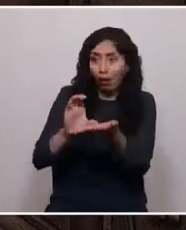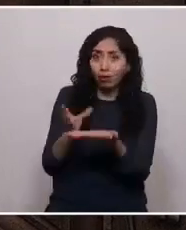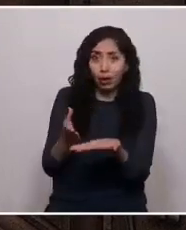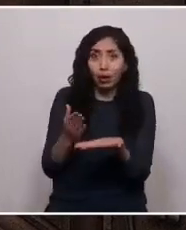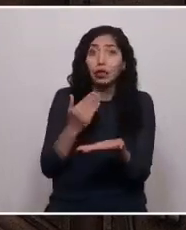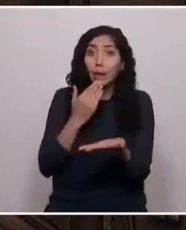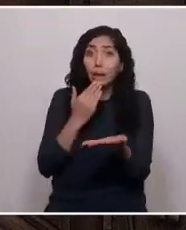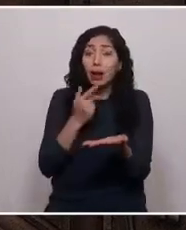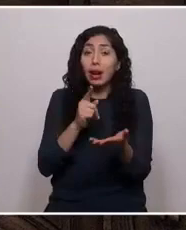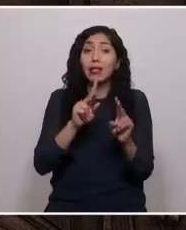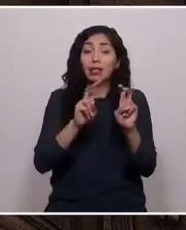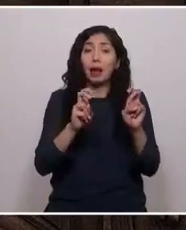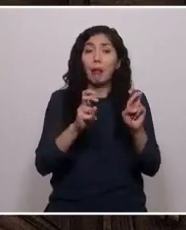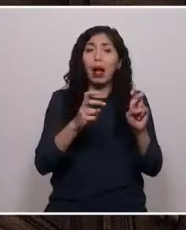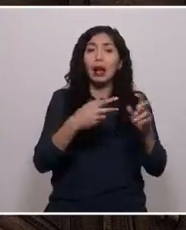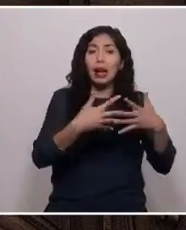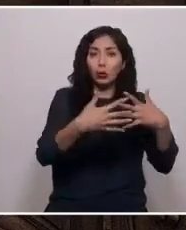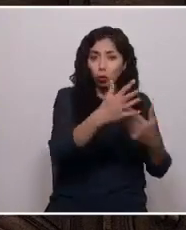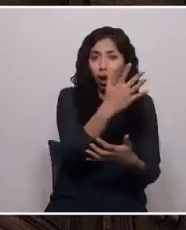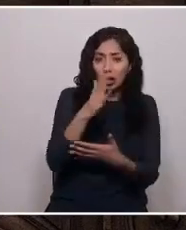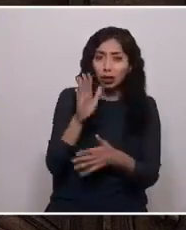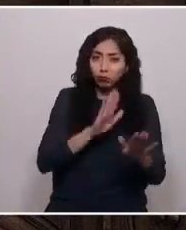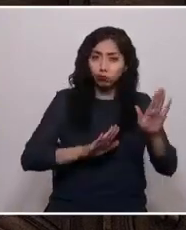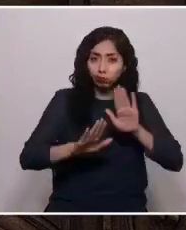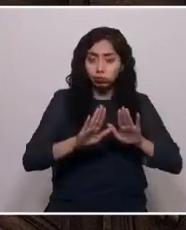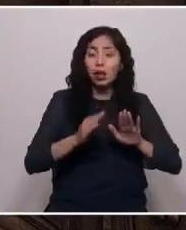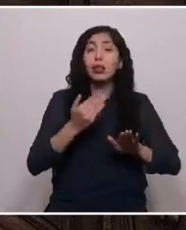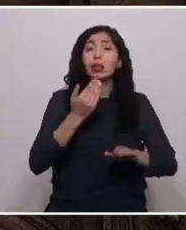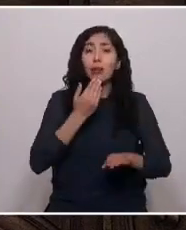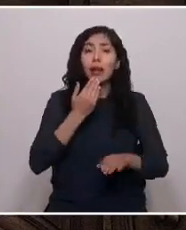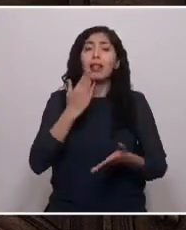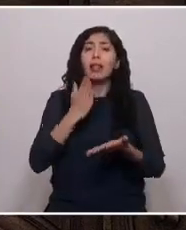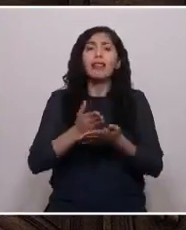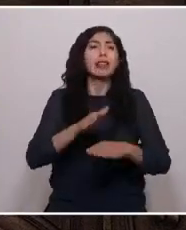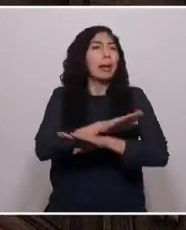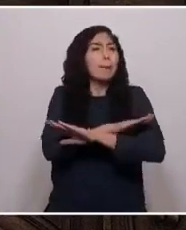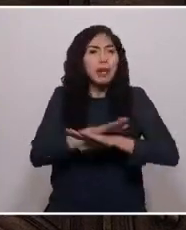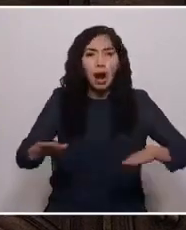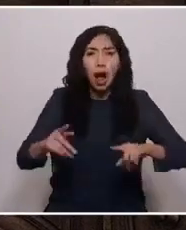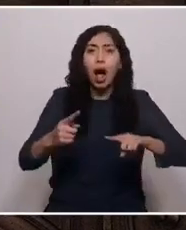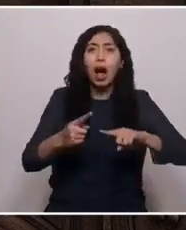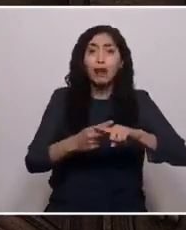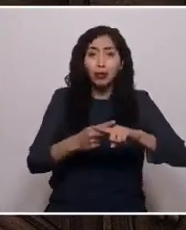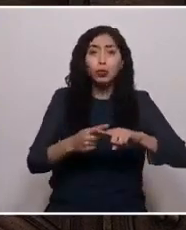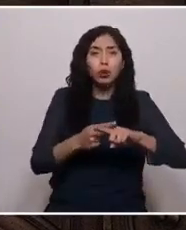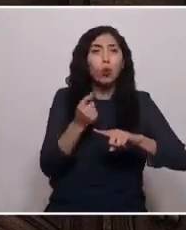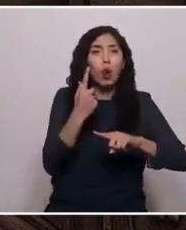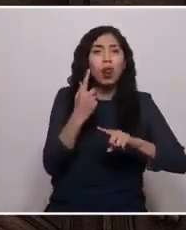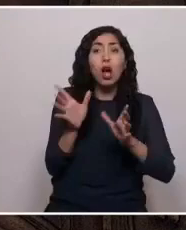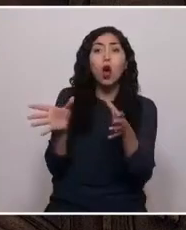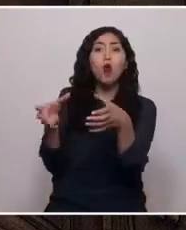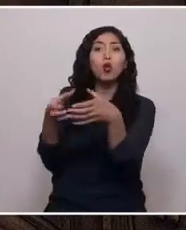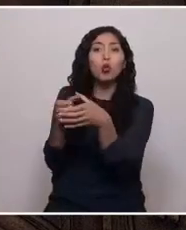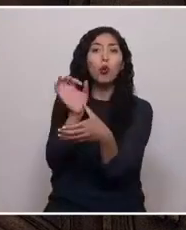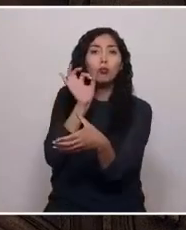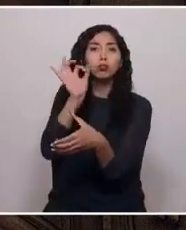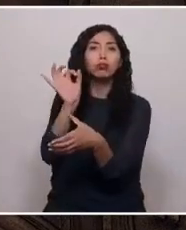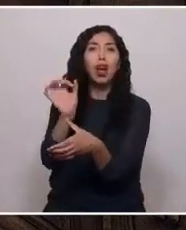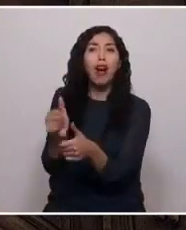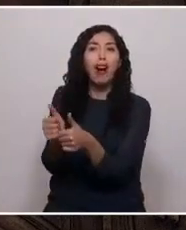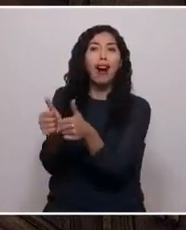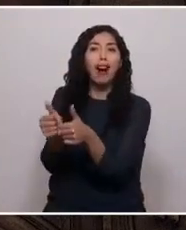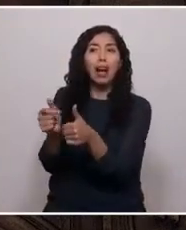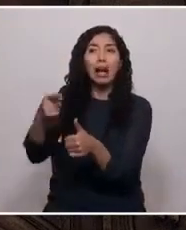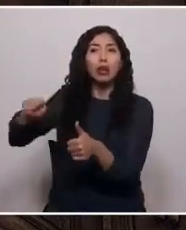naturales. En virtud de ello, se terminará el abuso que significa que un grupo de privilegiados en los hechos son verdaderos